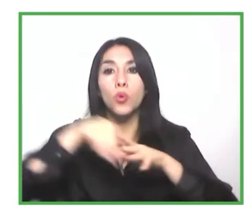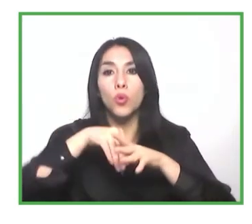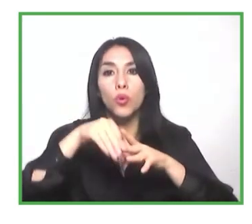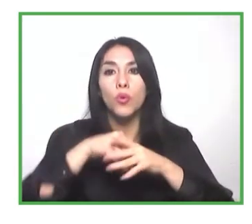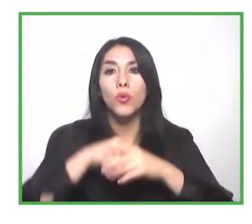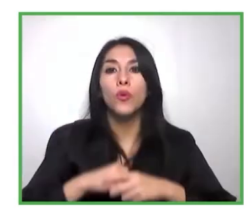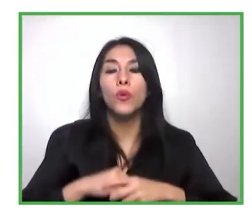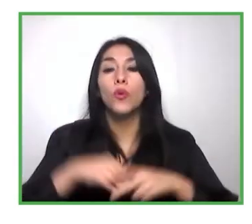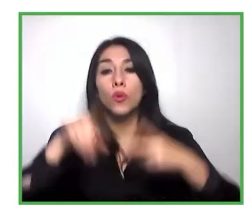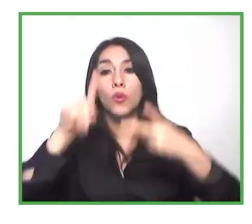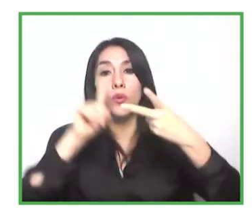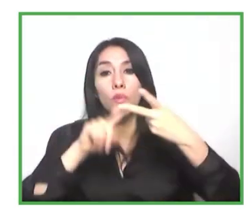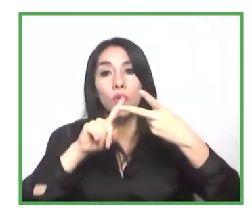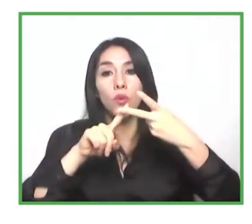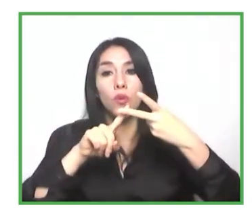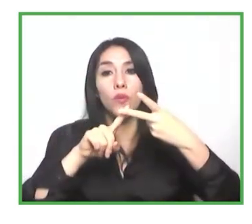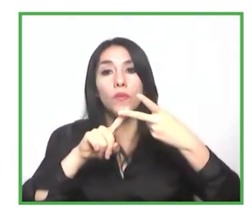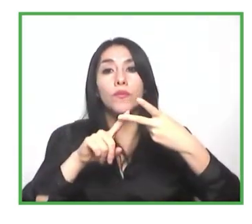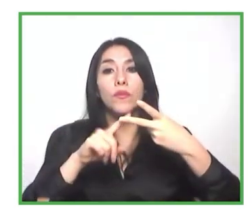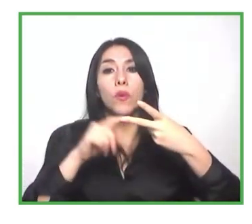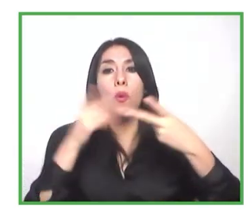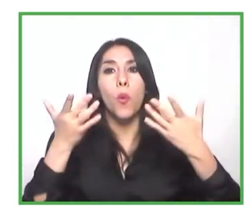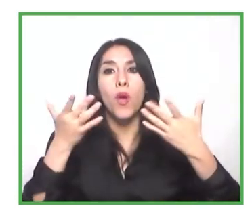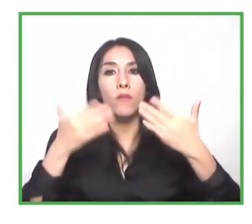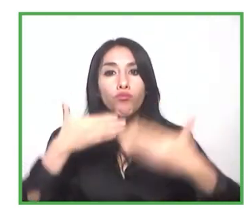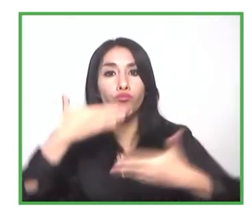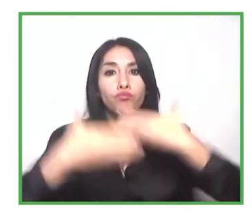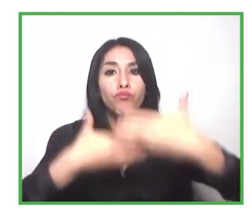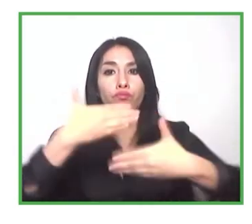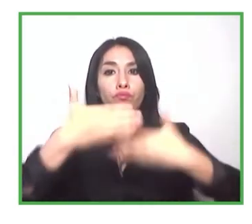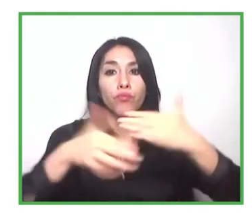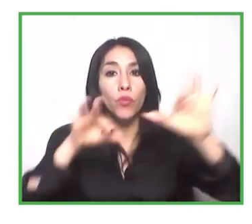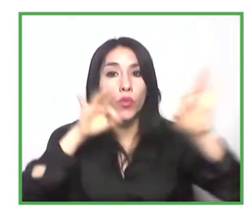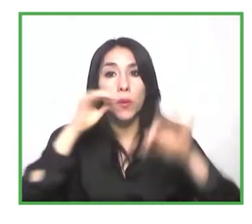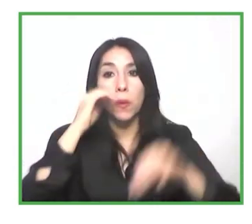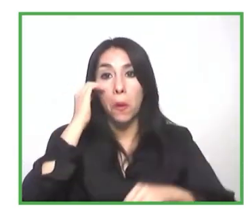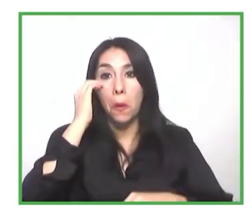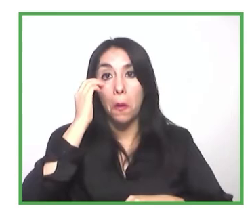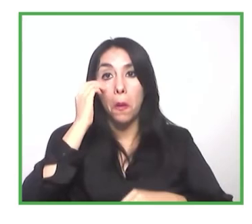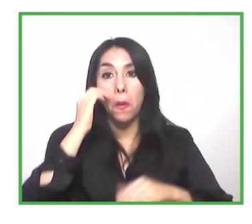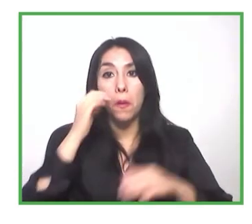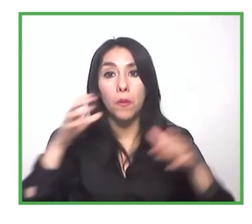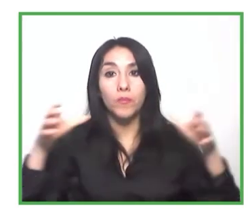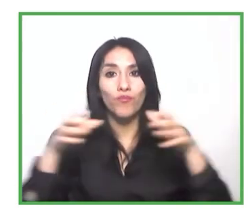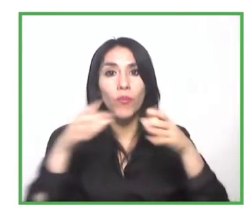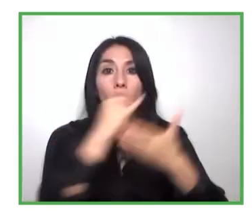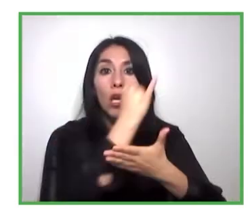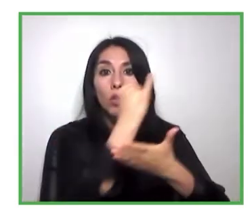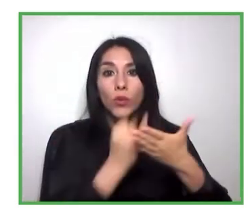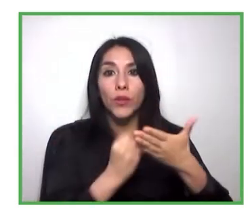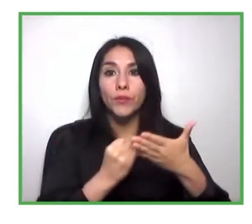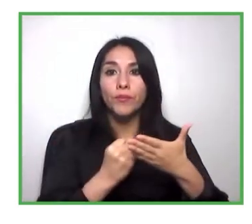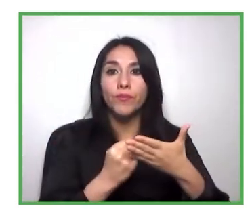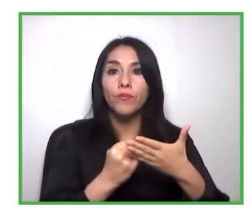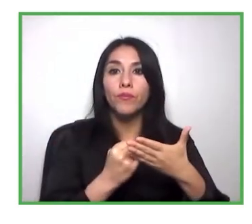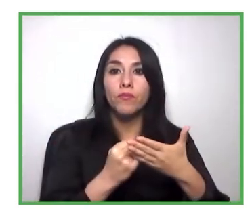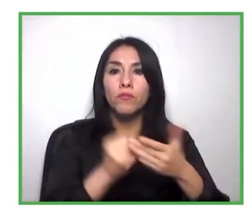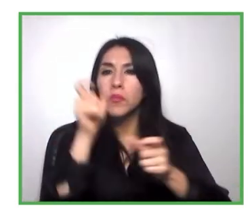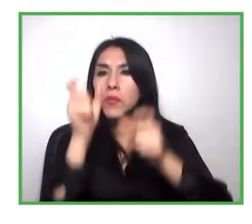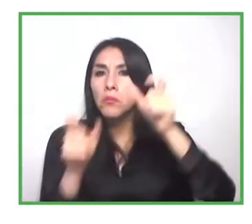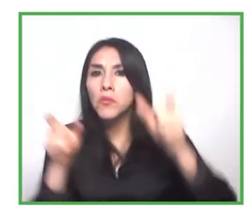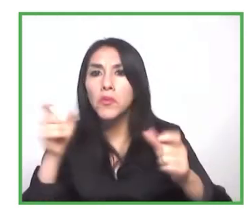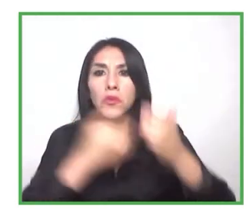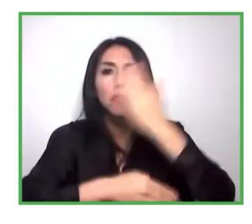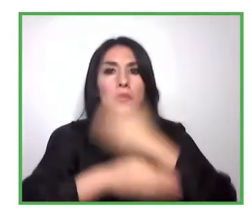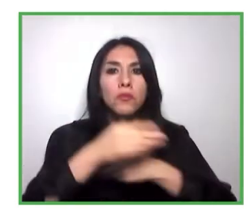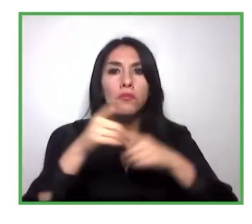para que tal vez por diseño no dejes fuera a aplicantes con discapacidad. Y un claro ejemplo es, si como